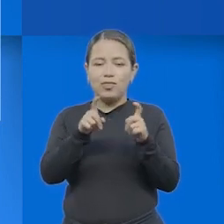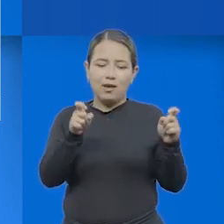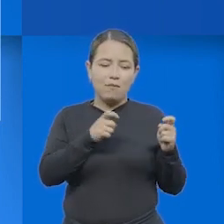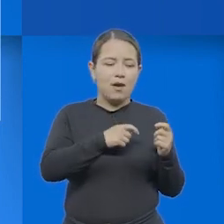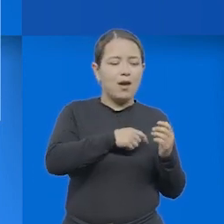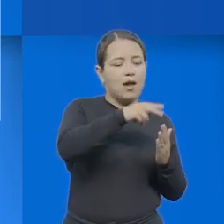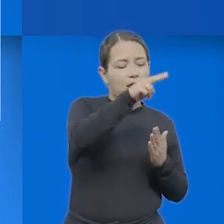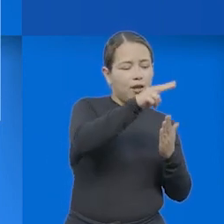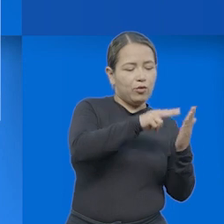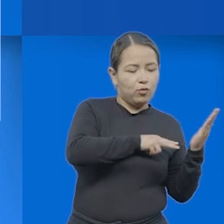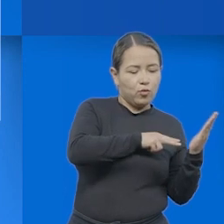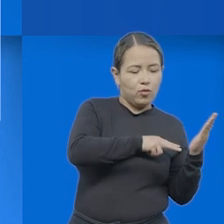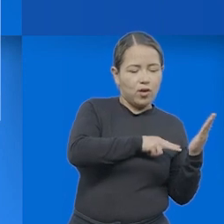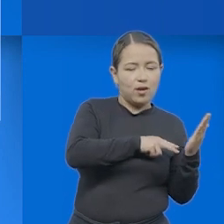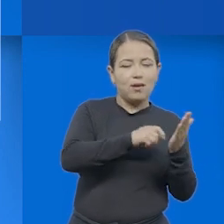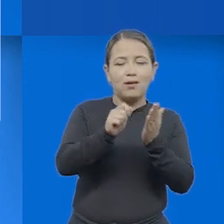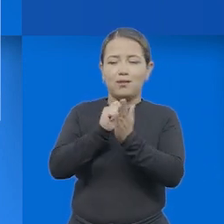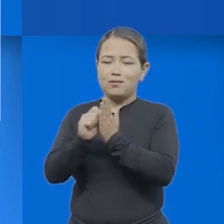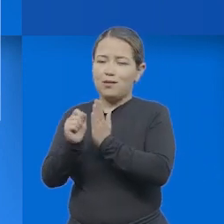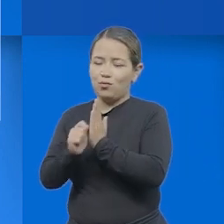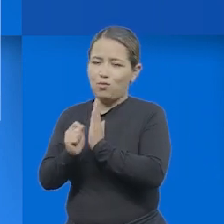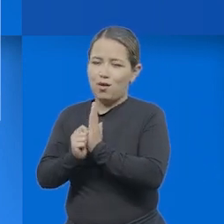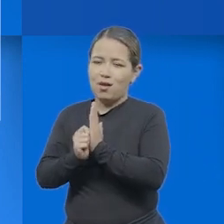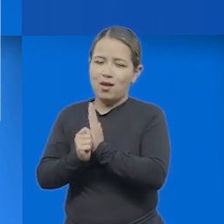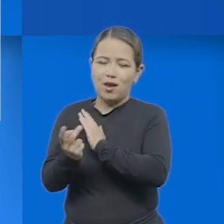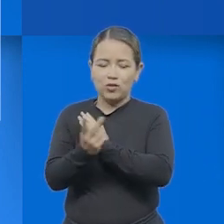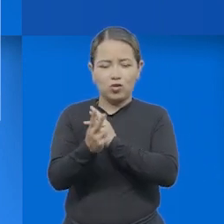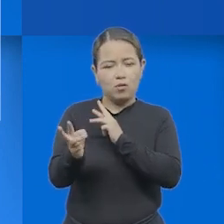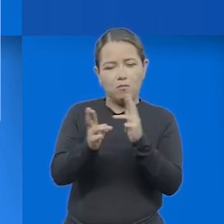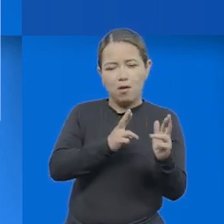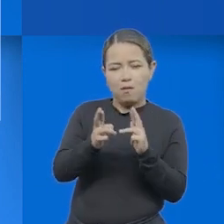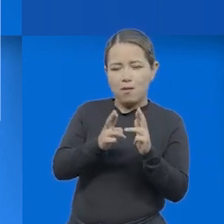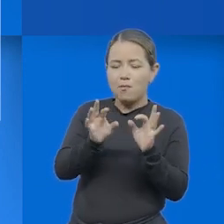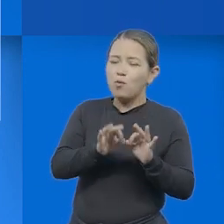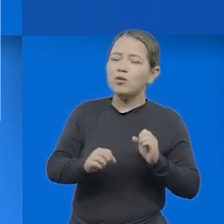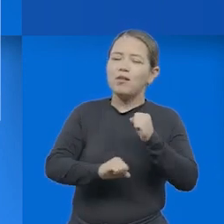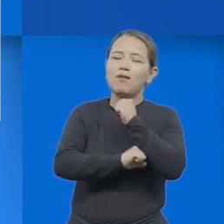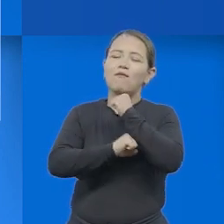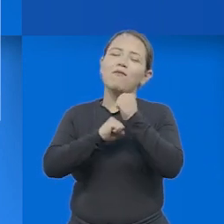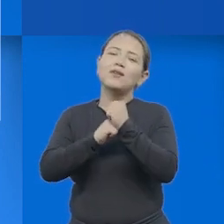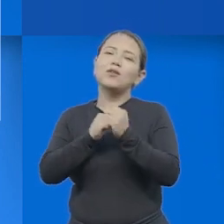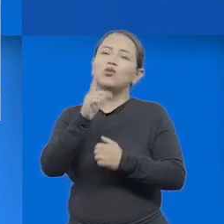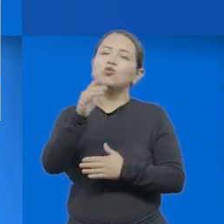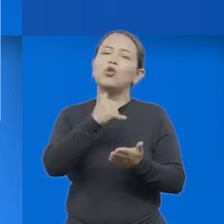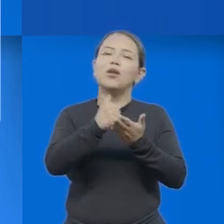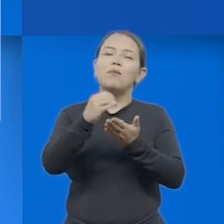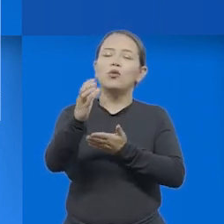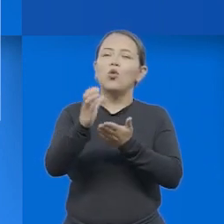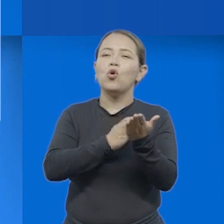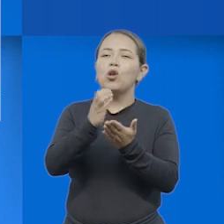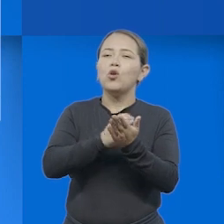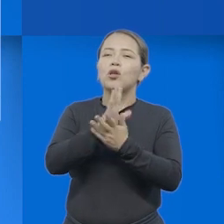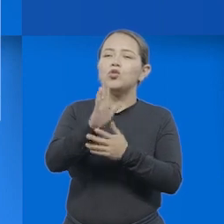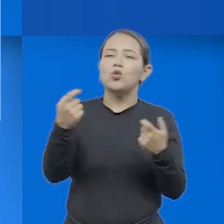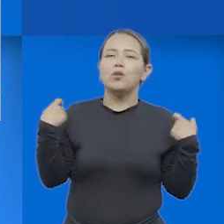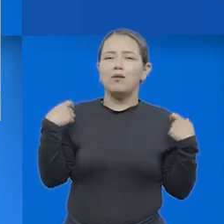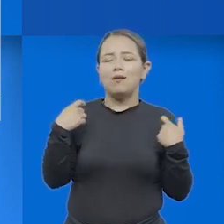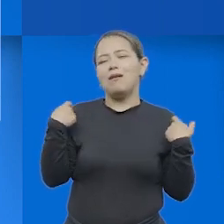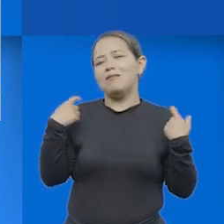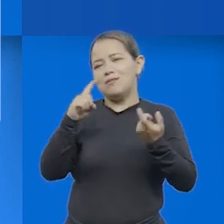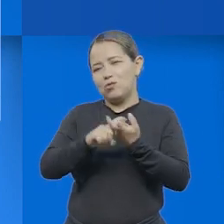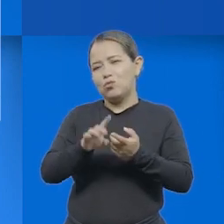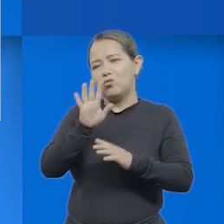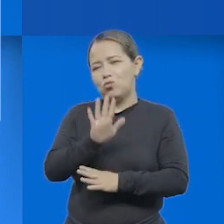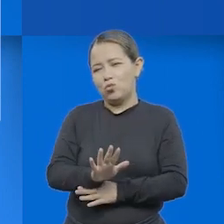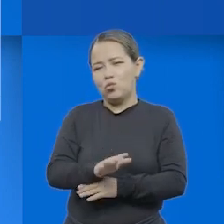entre la lectura y la escritura, nos fundamentamos en los llamamientos curriculares de lengua castellana como